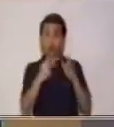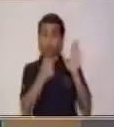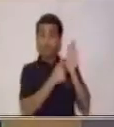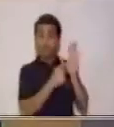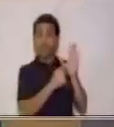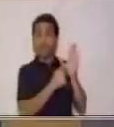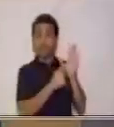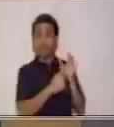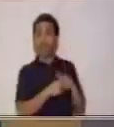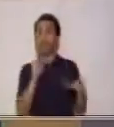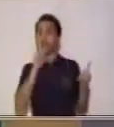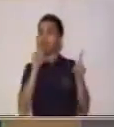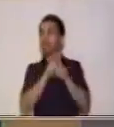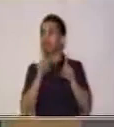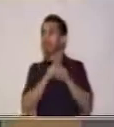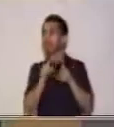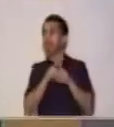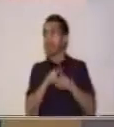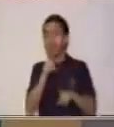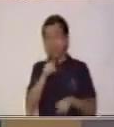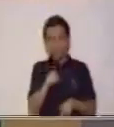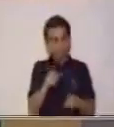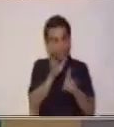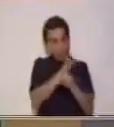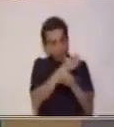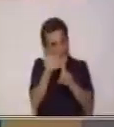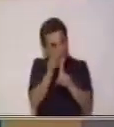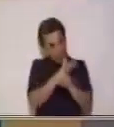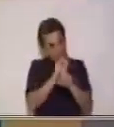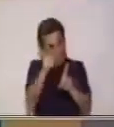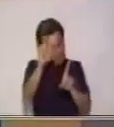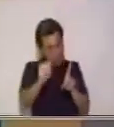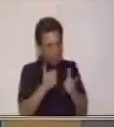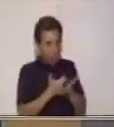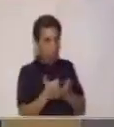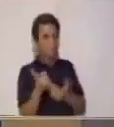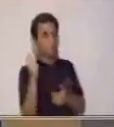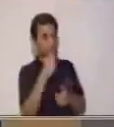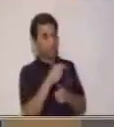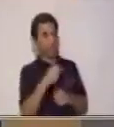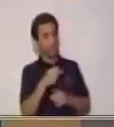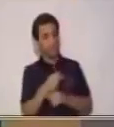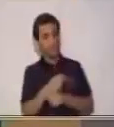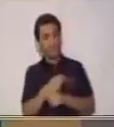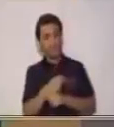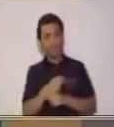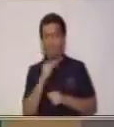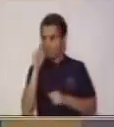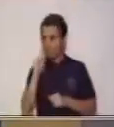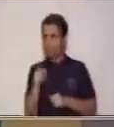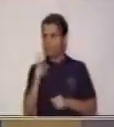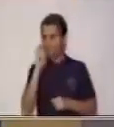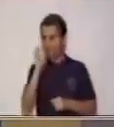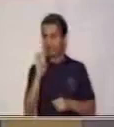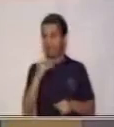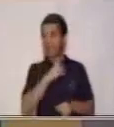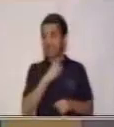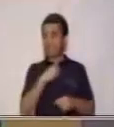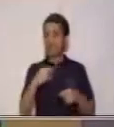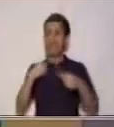es incitar o convencer de adquirir el producto, que esa es la finalidad de los anuncios